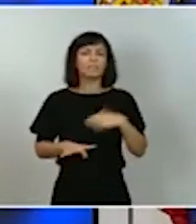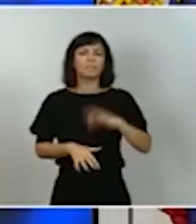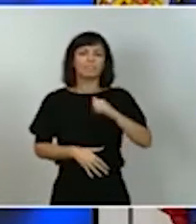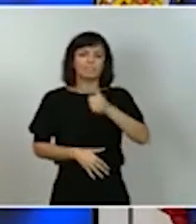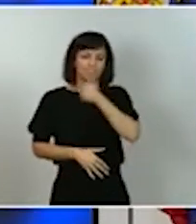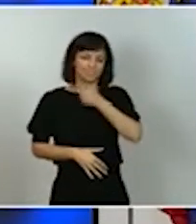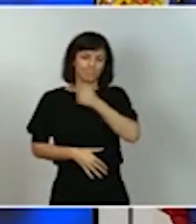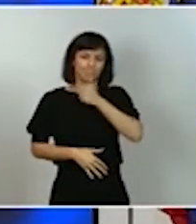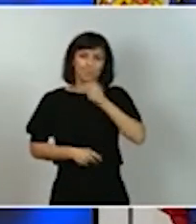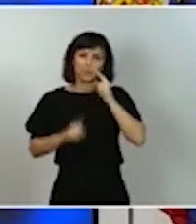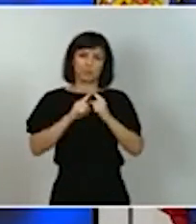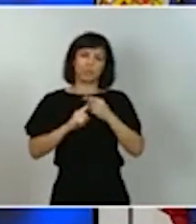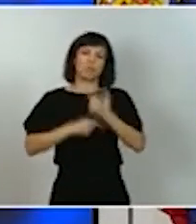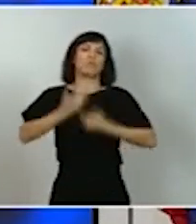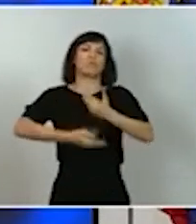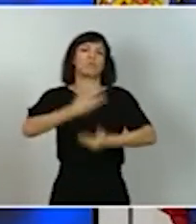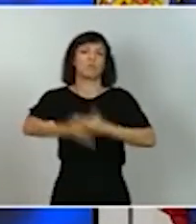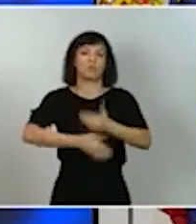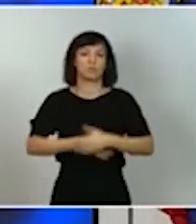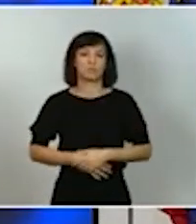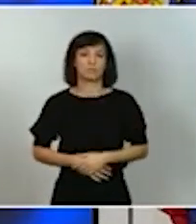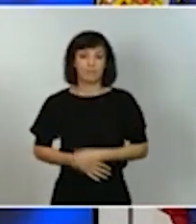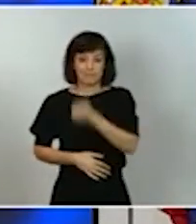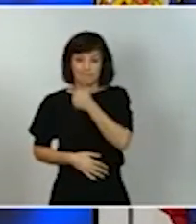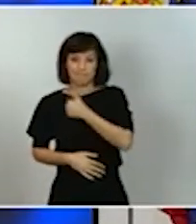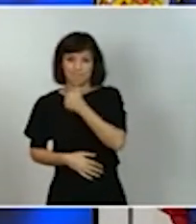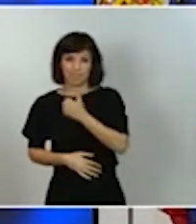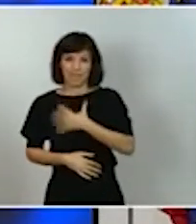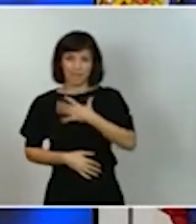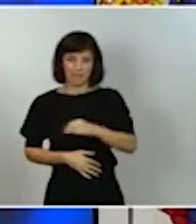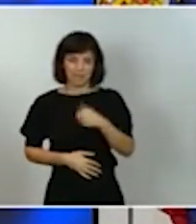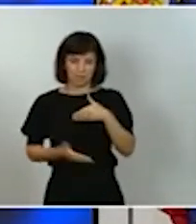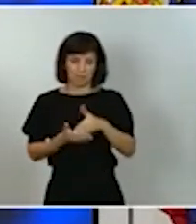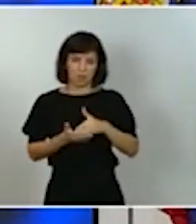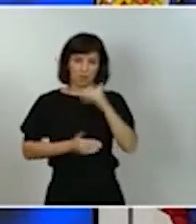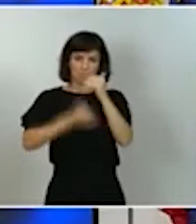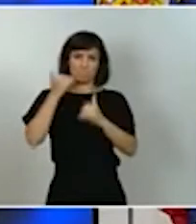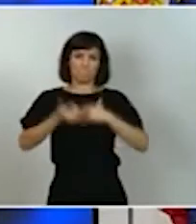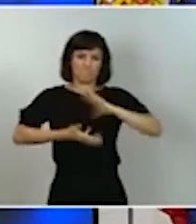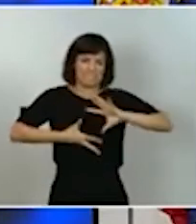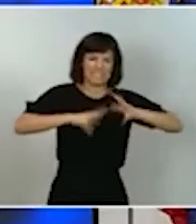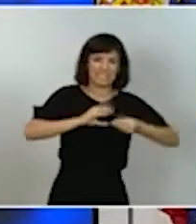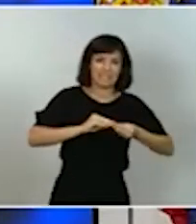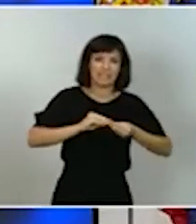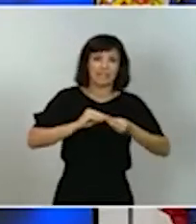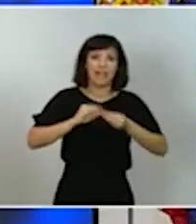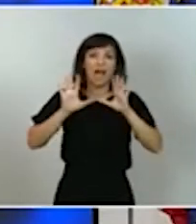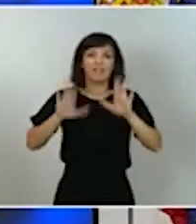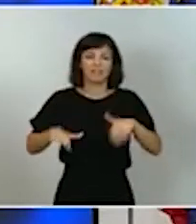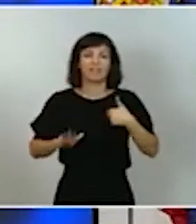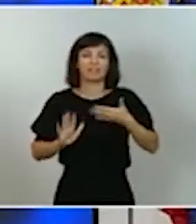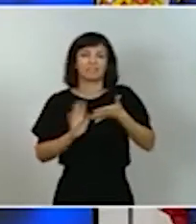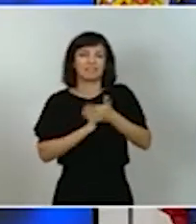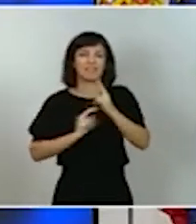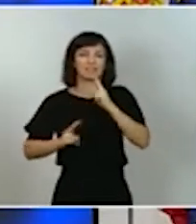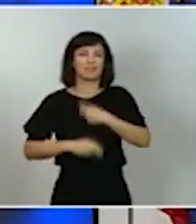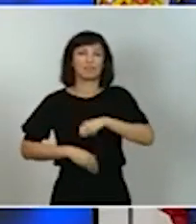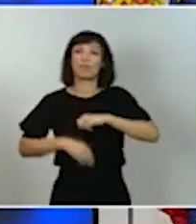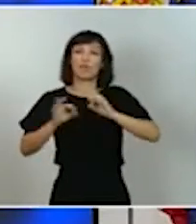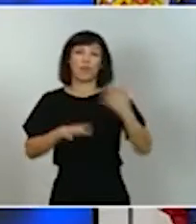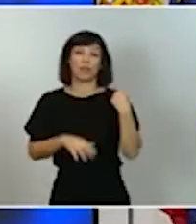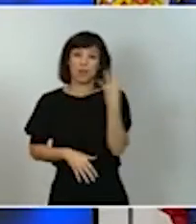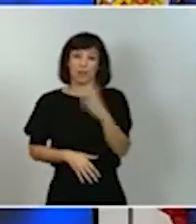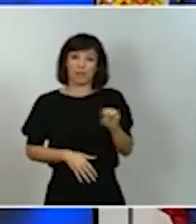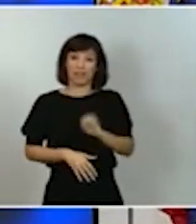resistencia, esa resiliencia, definió como cuatro décadas antes la respuesta de España. Actuamos desde el primer